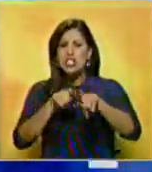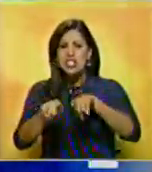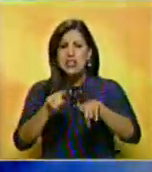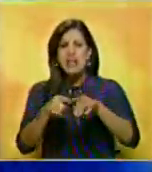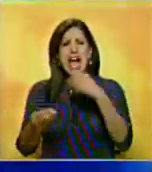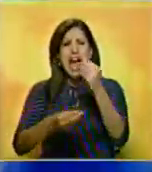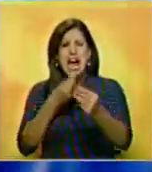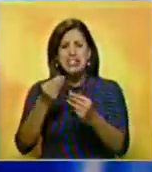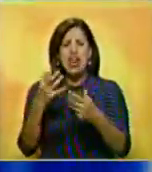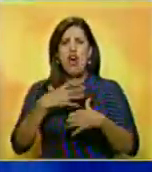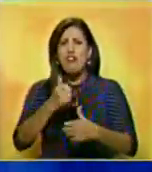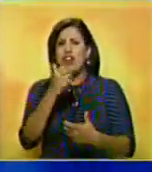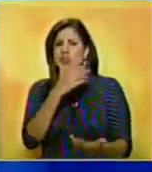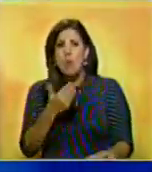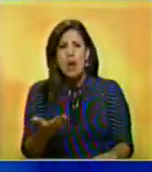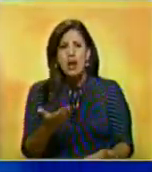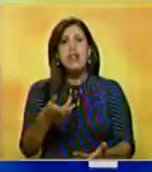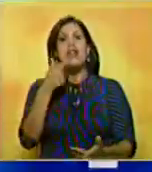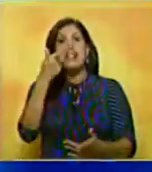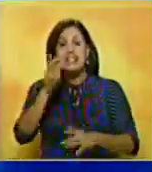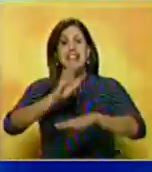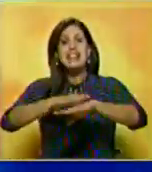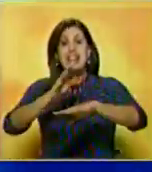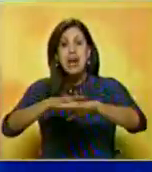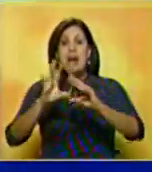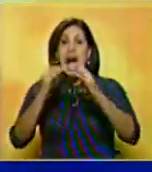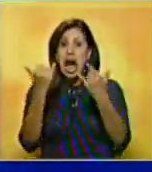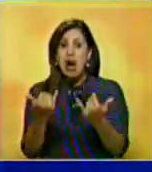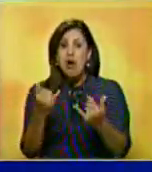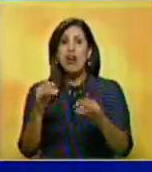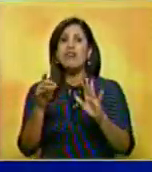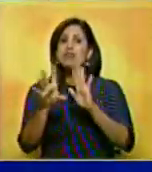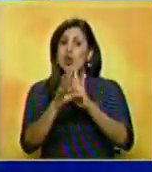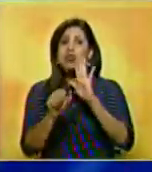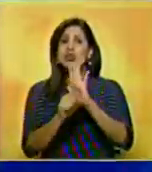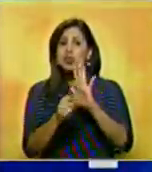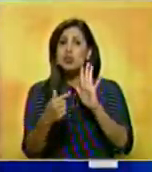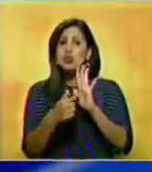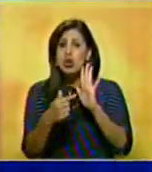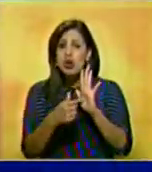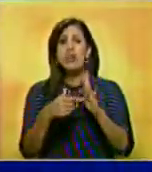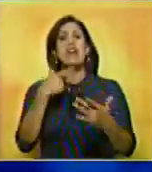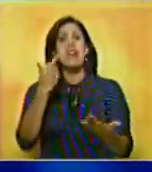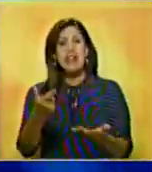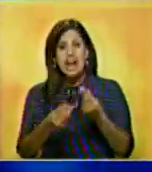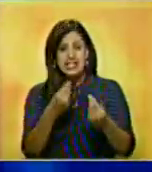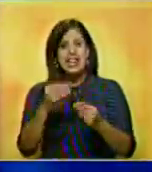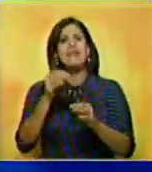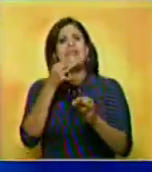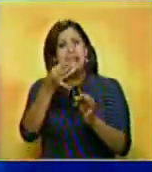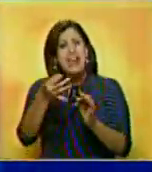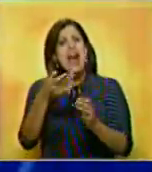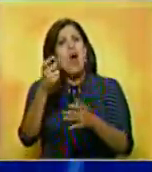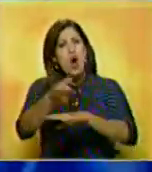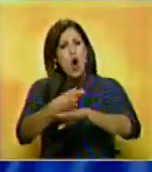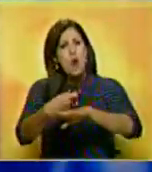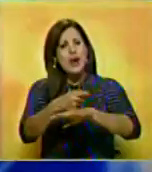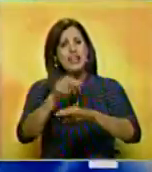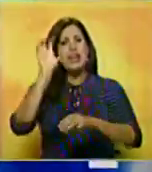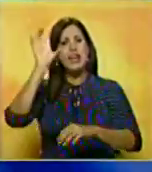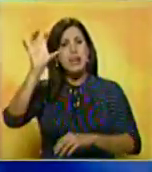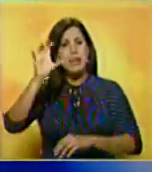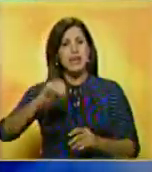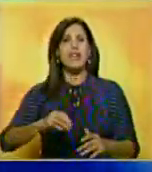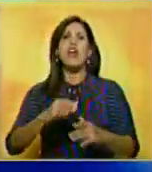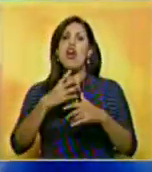infundados y desconcierto. Hacen un llamado a actuar apegados a lo establecido en la Constitución y así preservar la gobernabilidad del